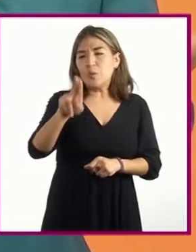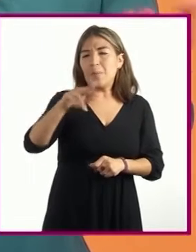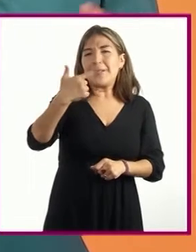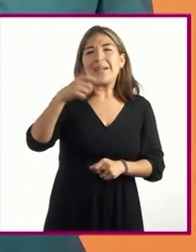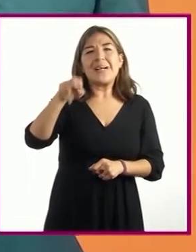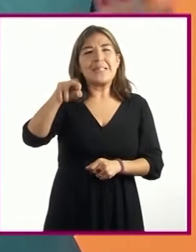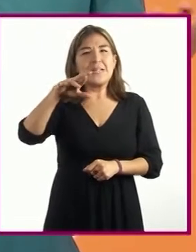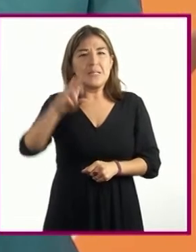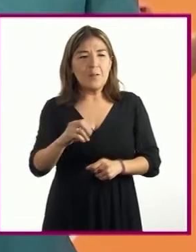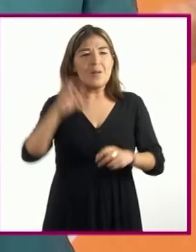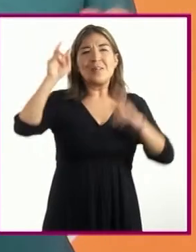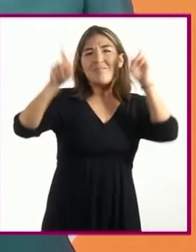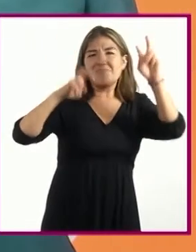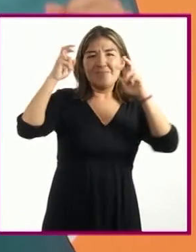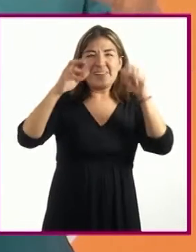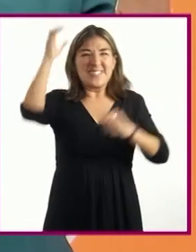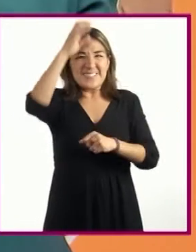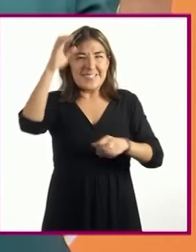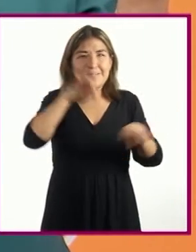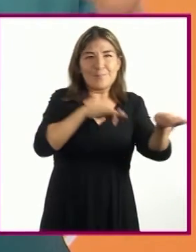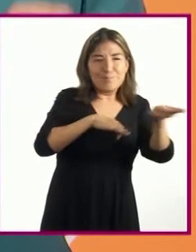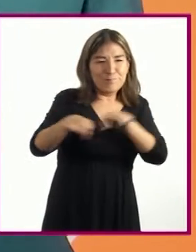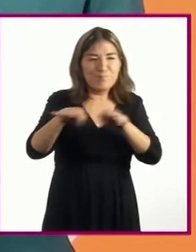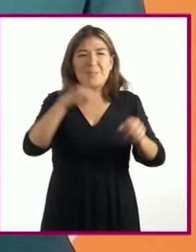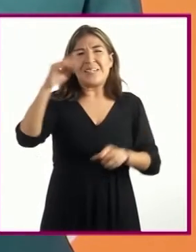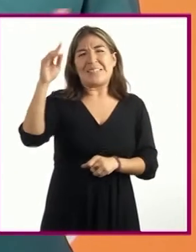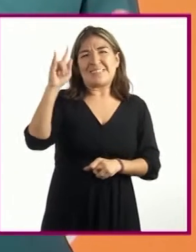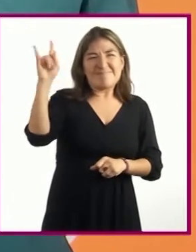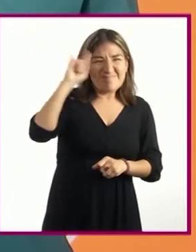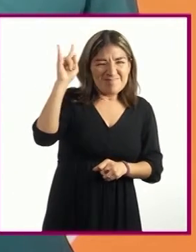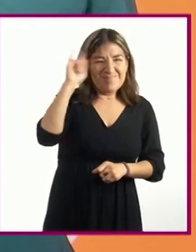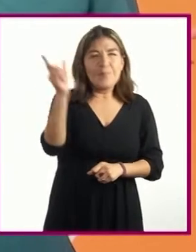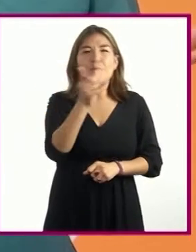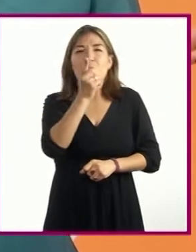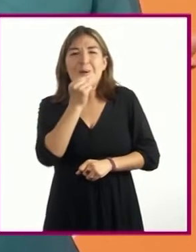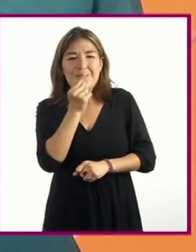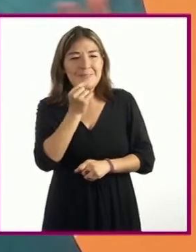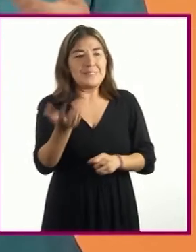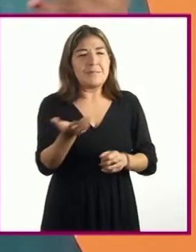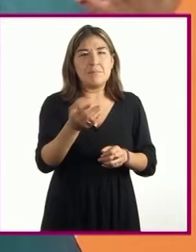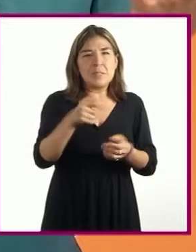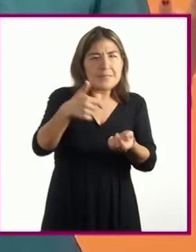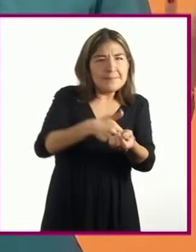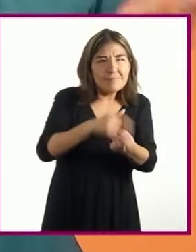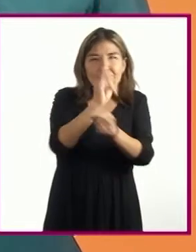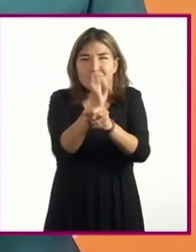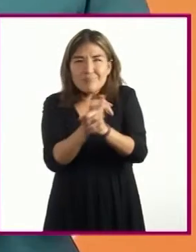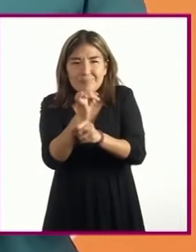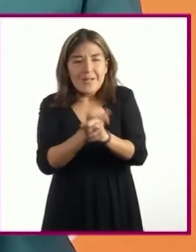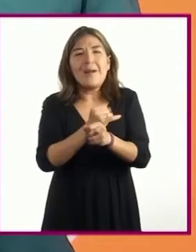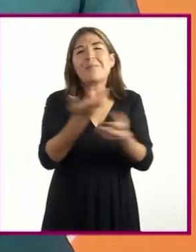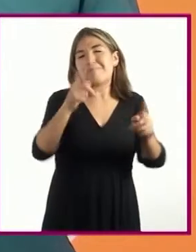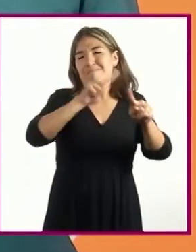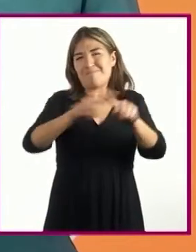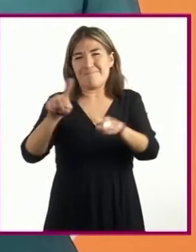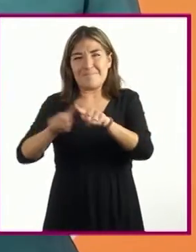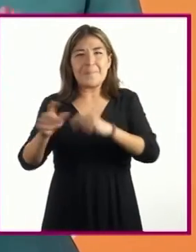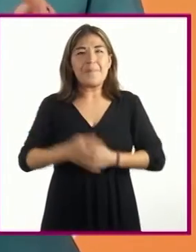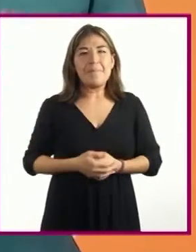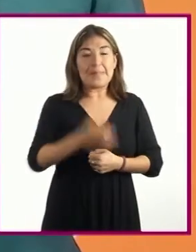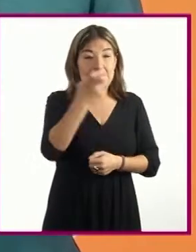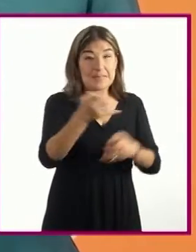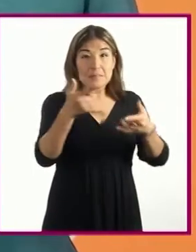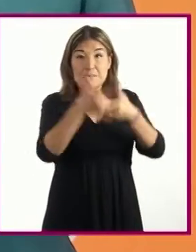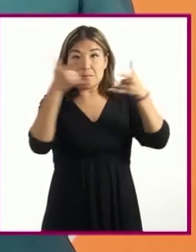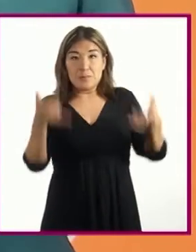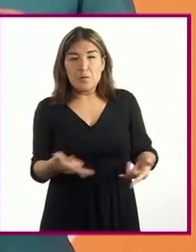aventuras, ciencia ficción, terror, policíacos, de misterio, entre otros. La historieta,